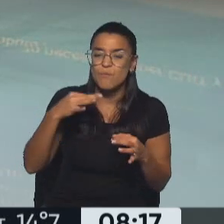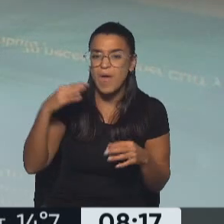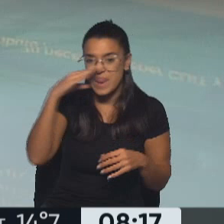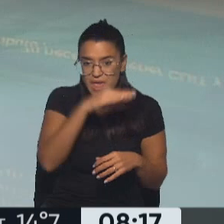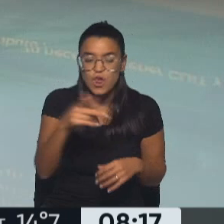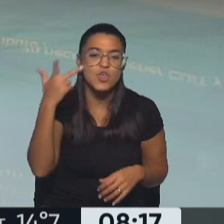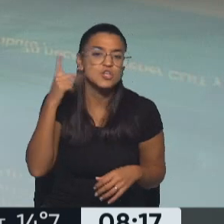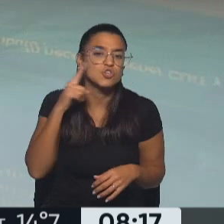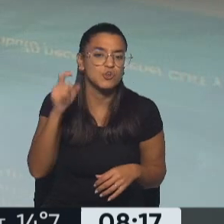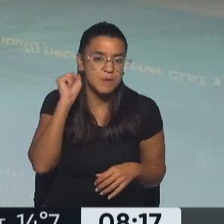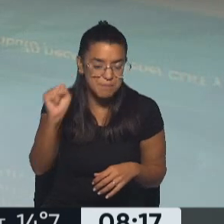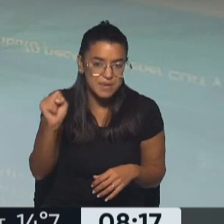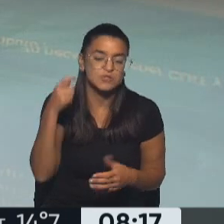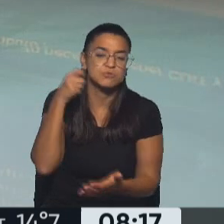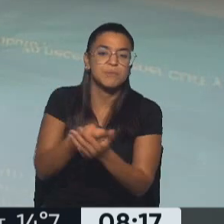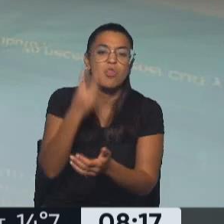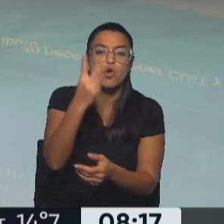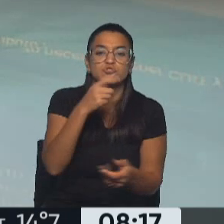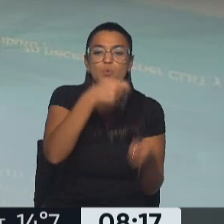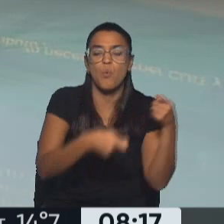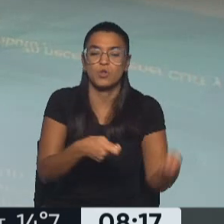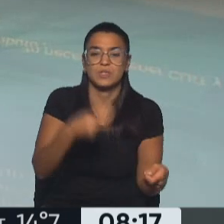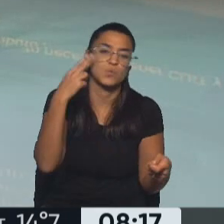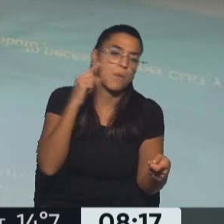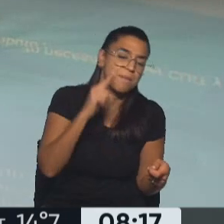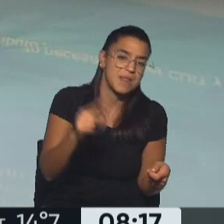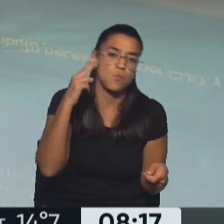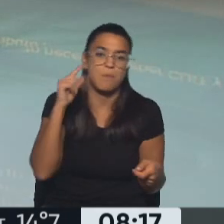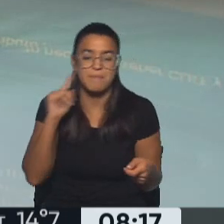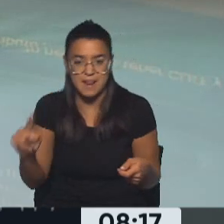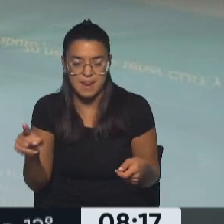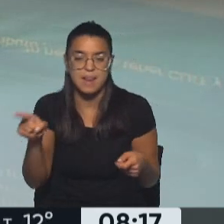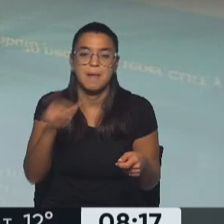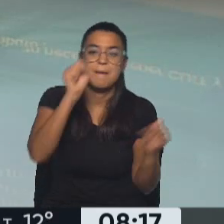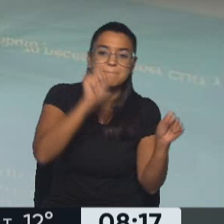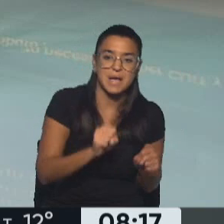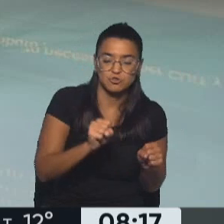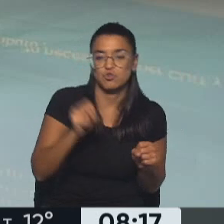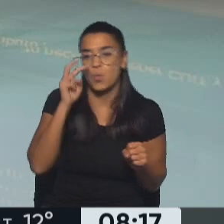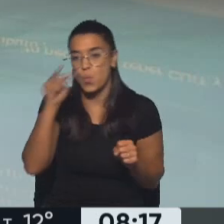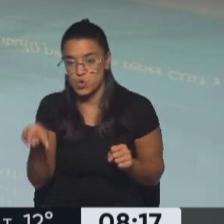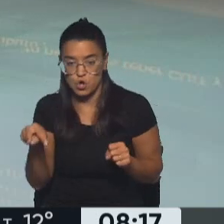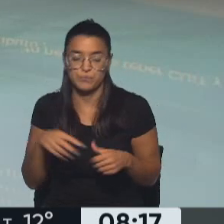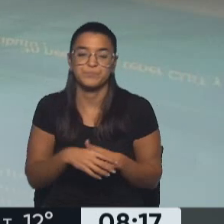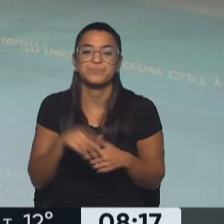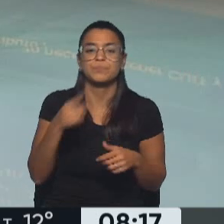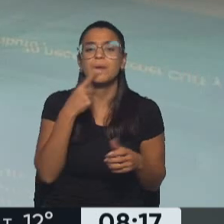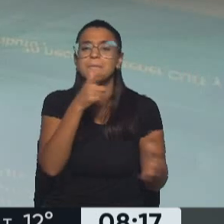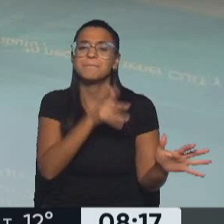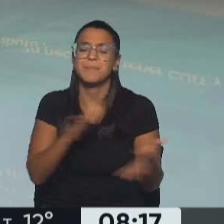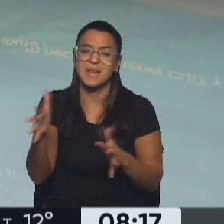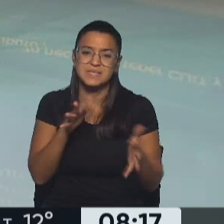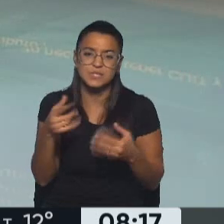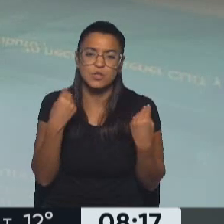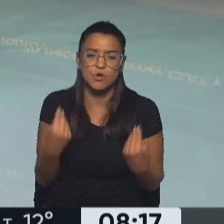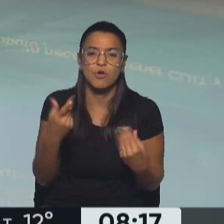18 mil pesos, se pagan dos cuotas de 9 mil pesos cada una, esto es en mayo y en junio. Muy similar es el